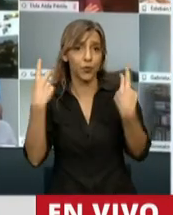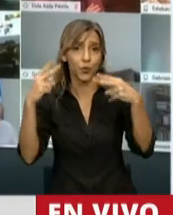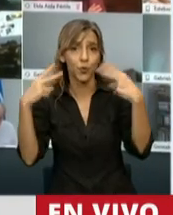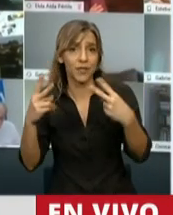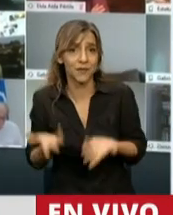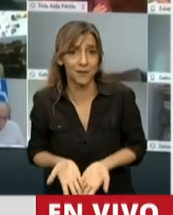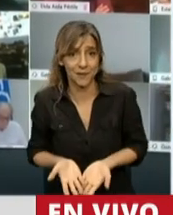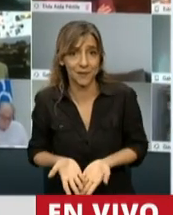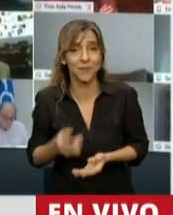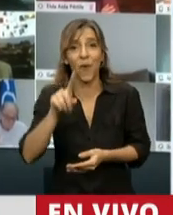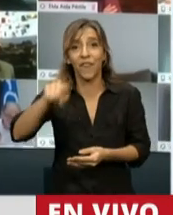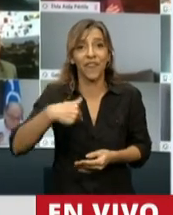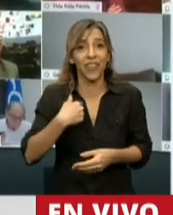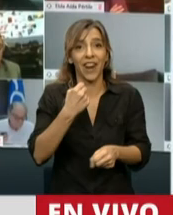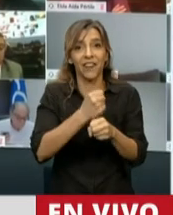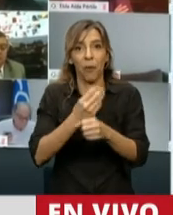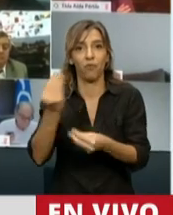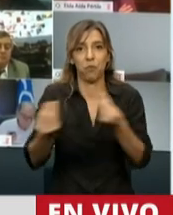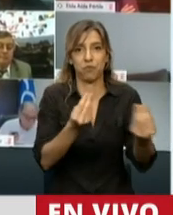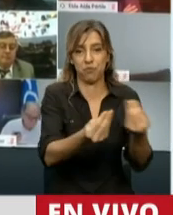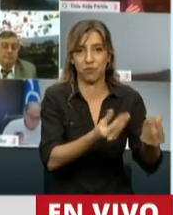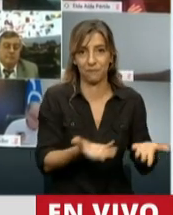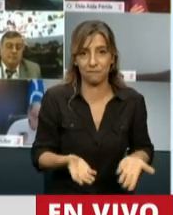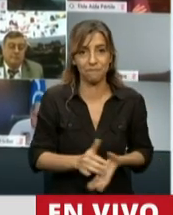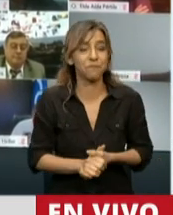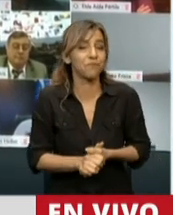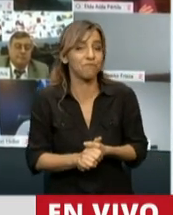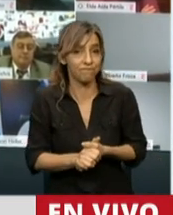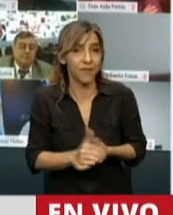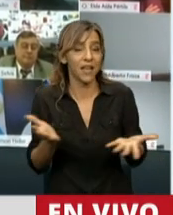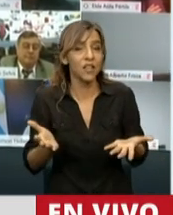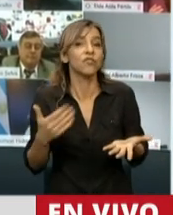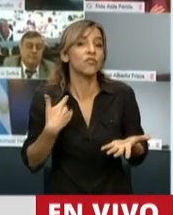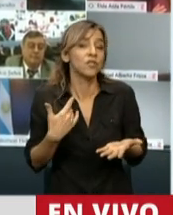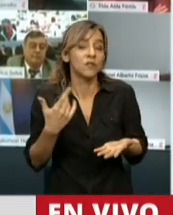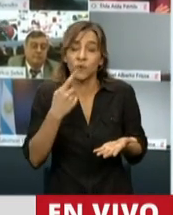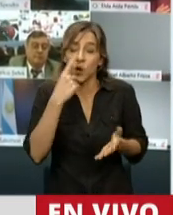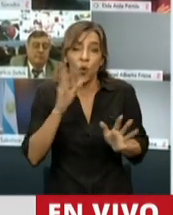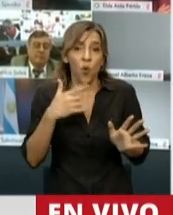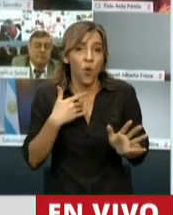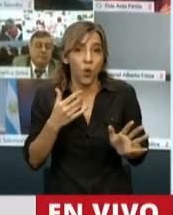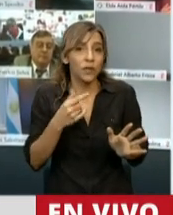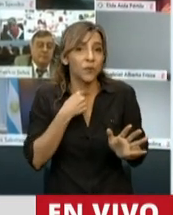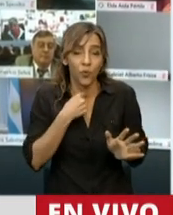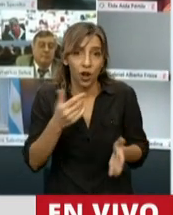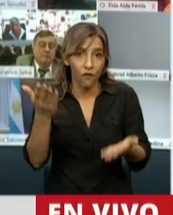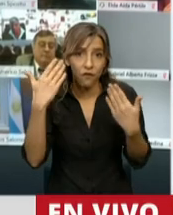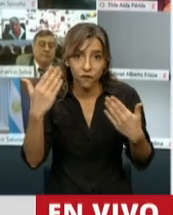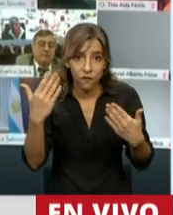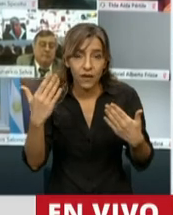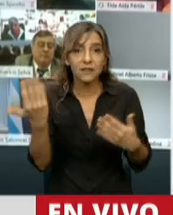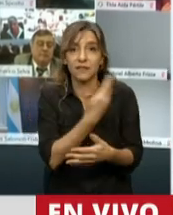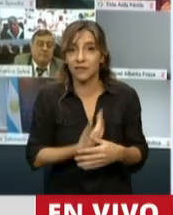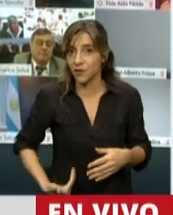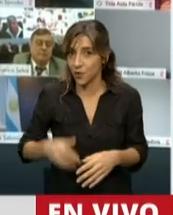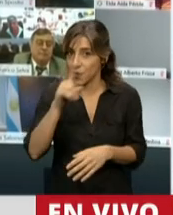política de prevención, porque el día después va a venir. Y por último, si es lo señor presidente, quiero felicitarlo al